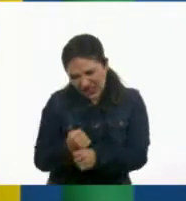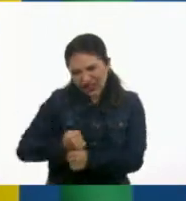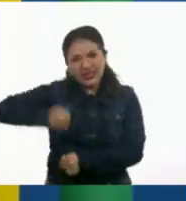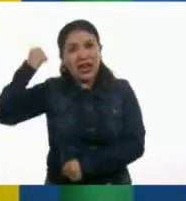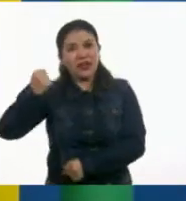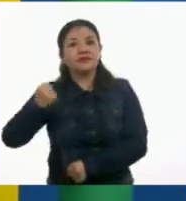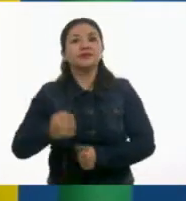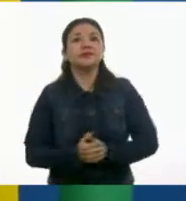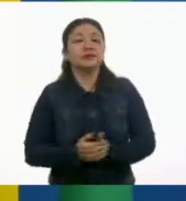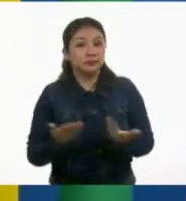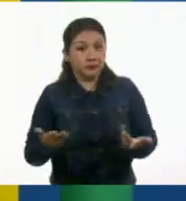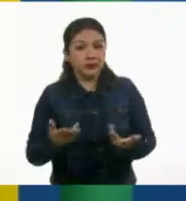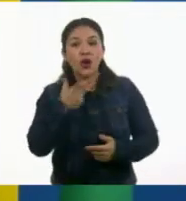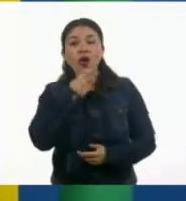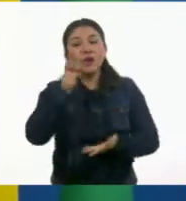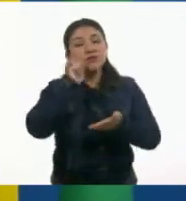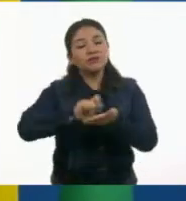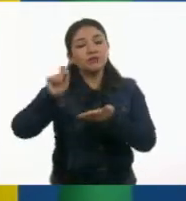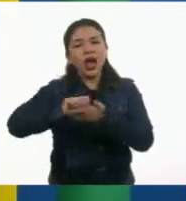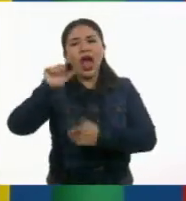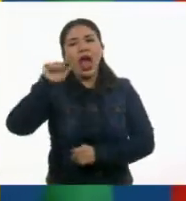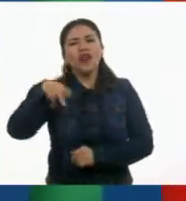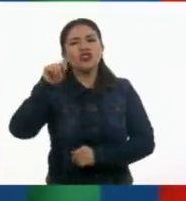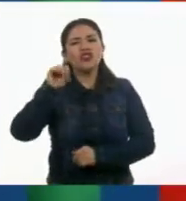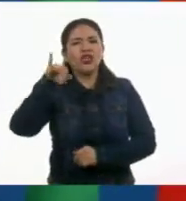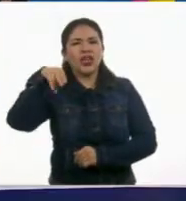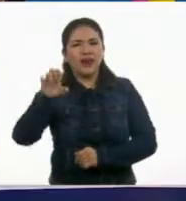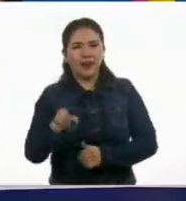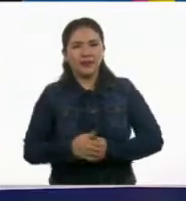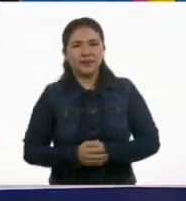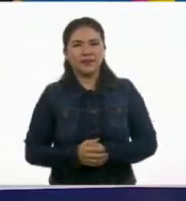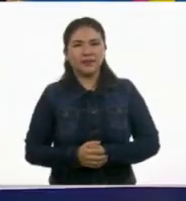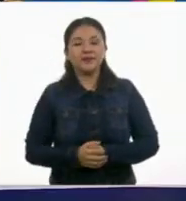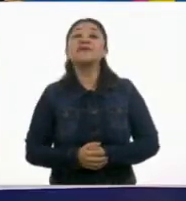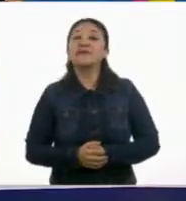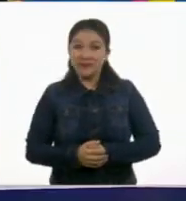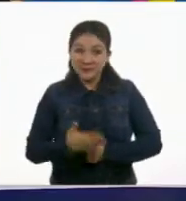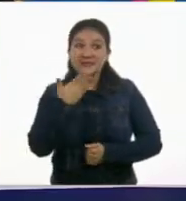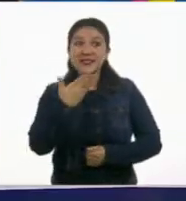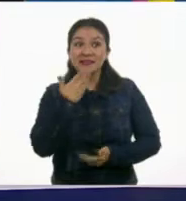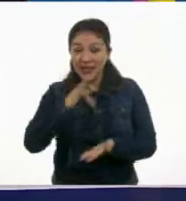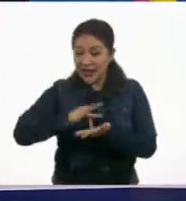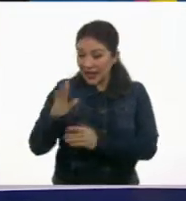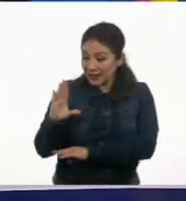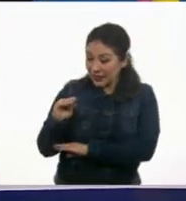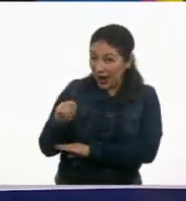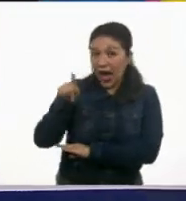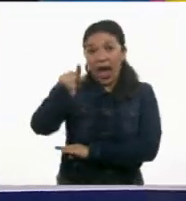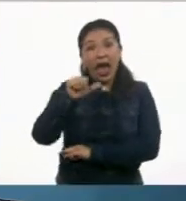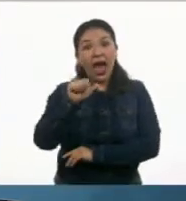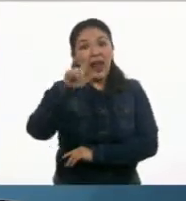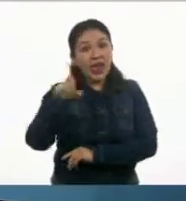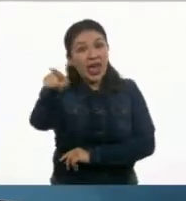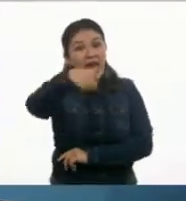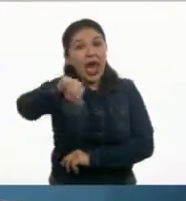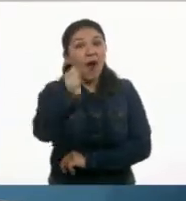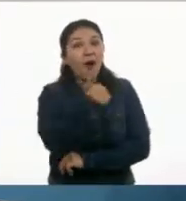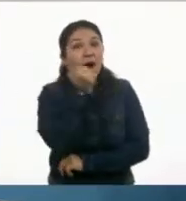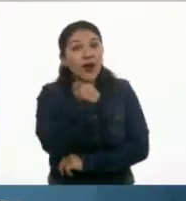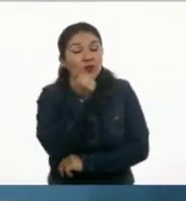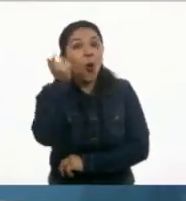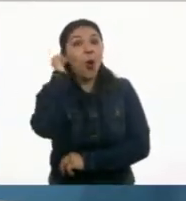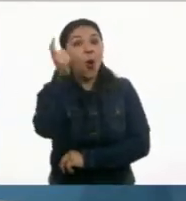reconozca. Antoine de Saint-Experie. Perfecto. Pues muchas gracias, Tom. Muchas gracias, Ale. Estudiantes en casa,